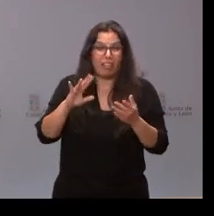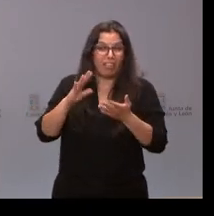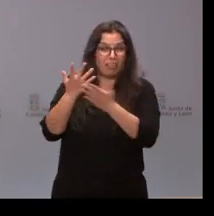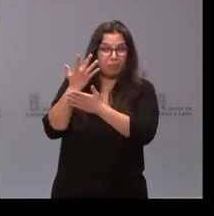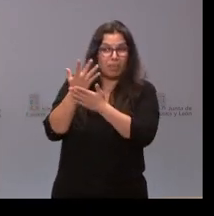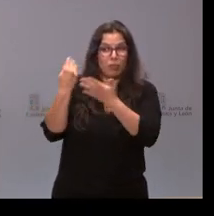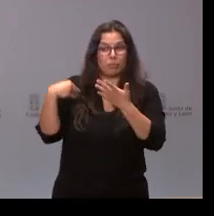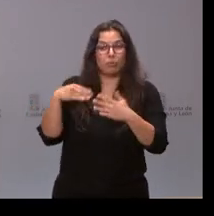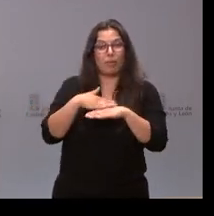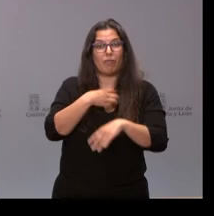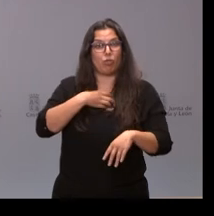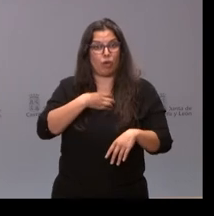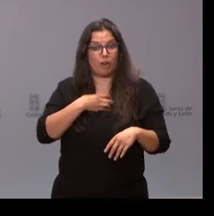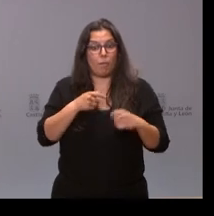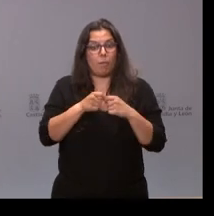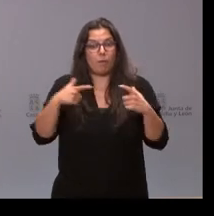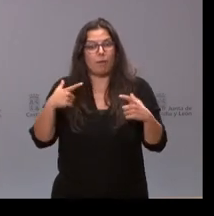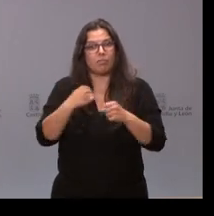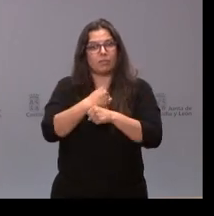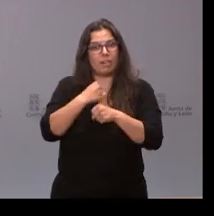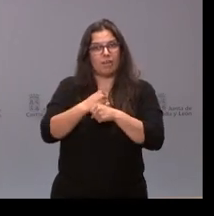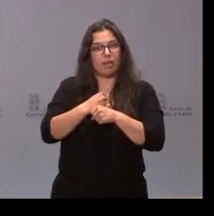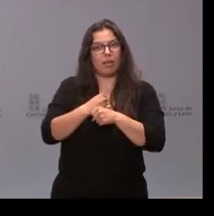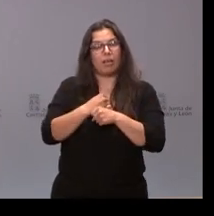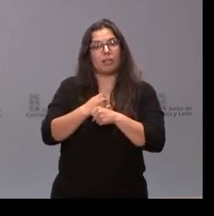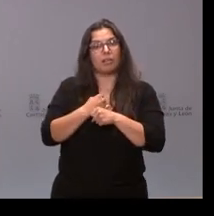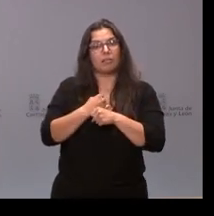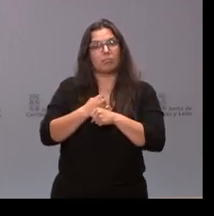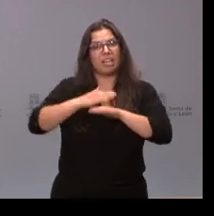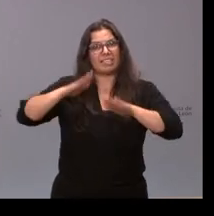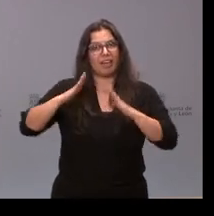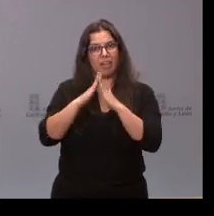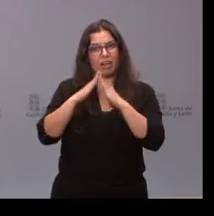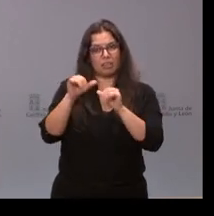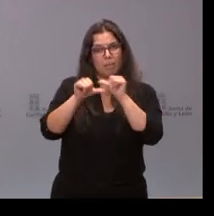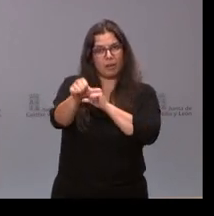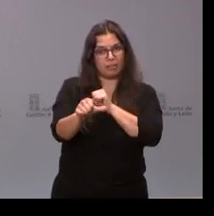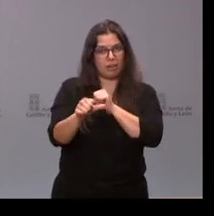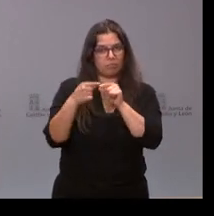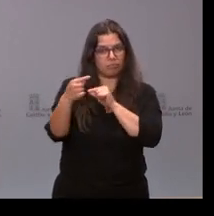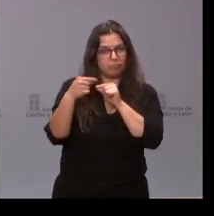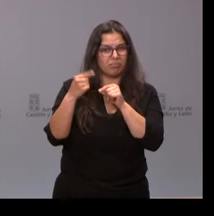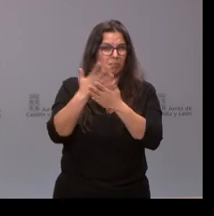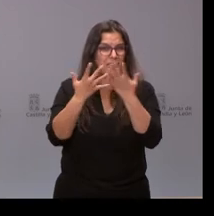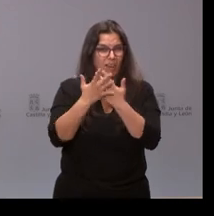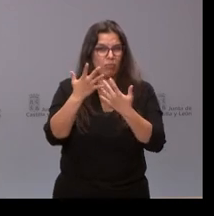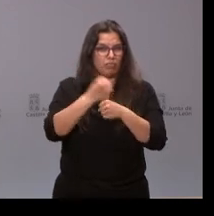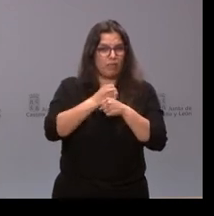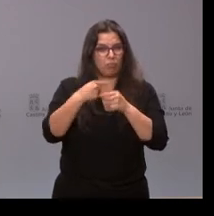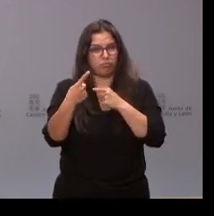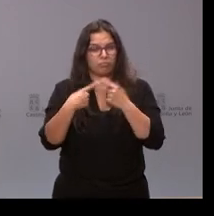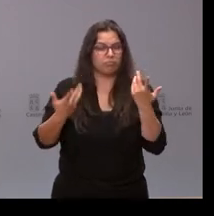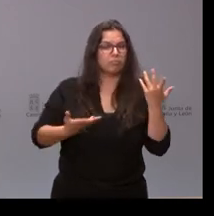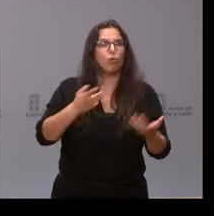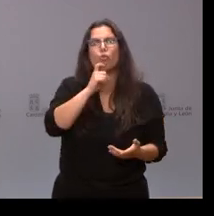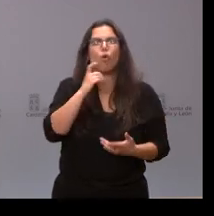que un mayor número de funcionarios trabajen un mayor número de días desde su casa a partir de ahora. Si esto es compatible, con recuperar un poco esa normalidad.